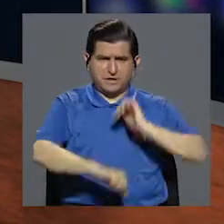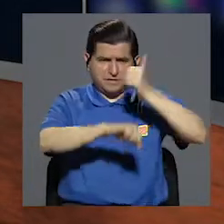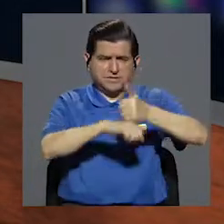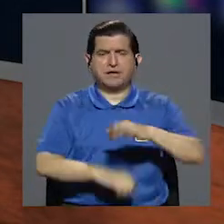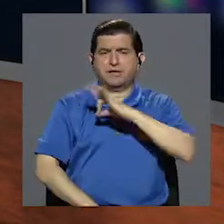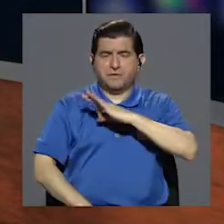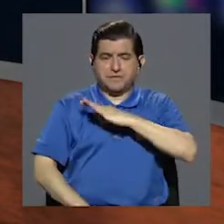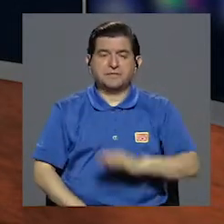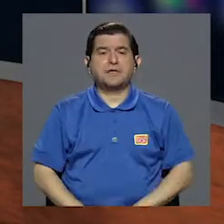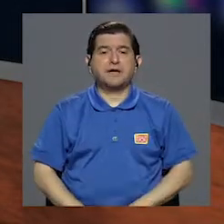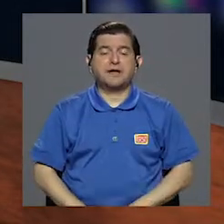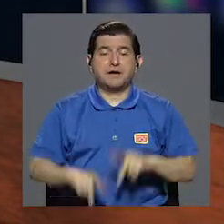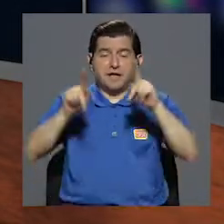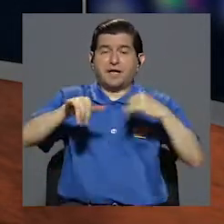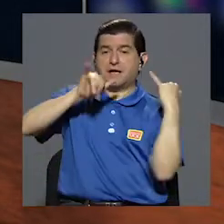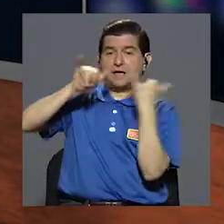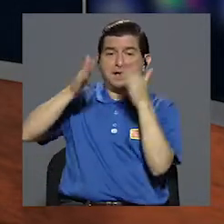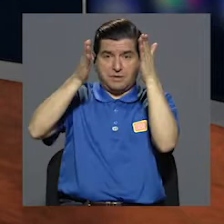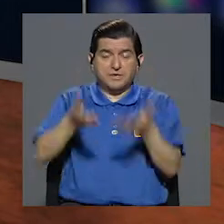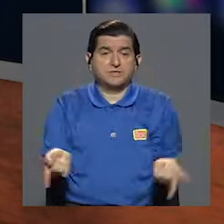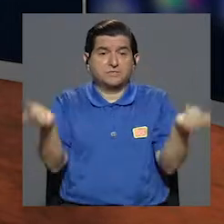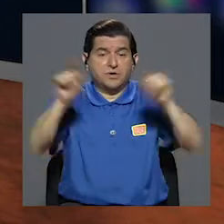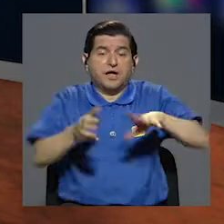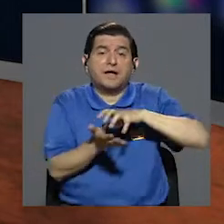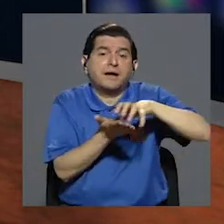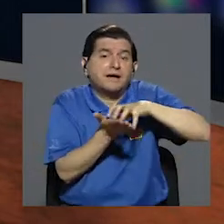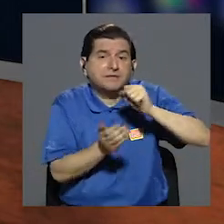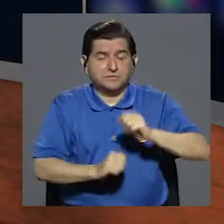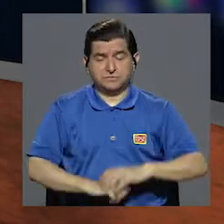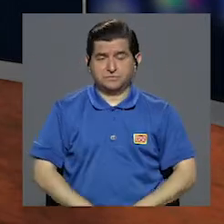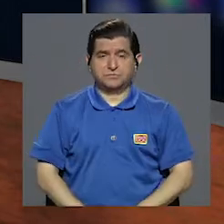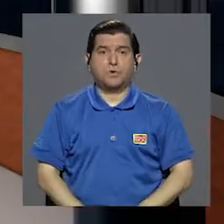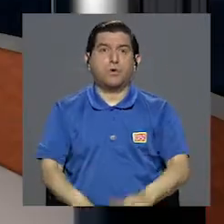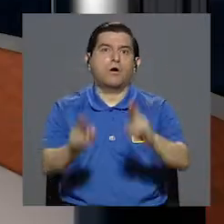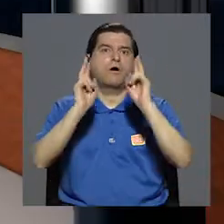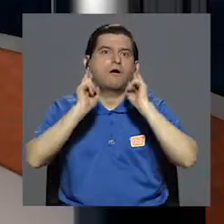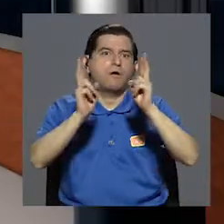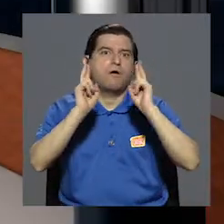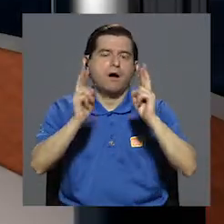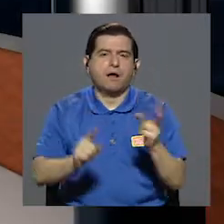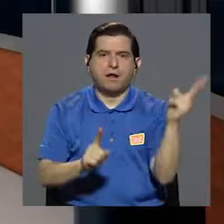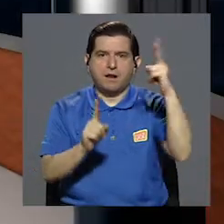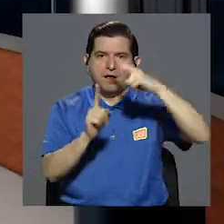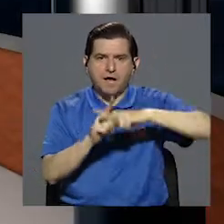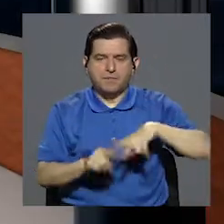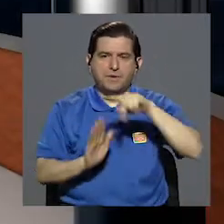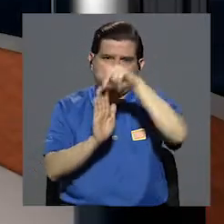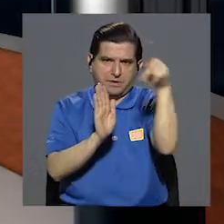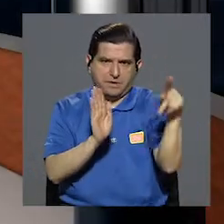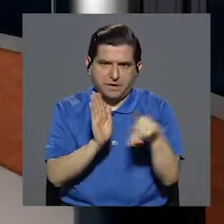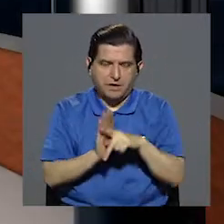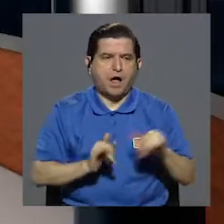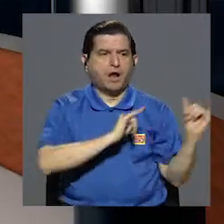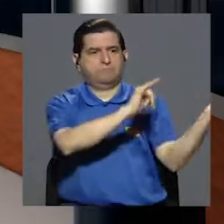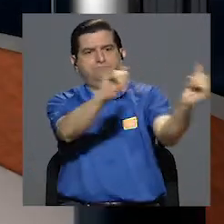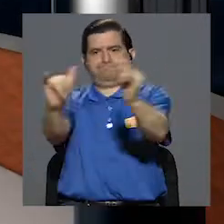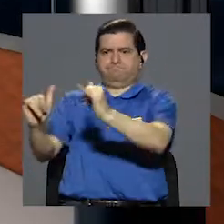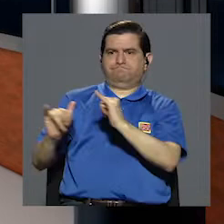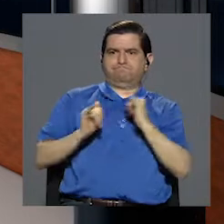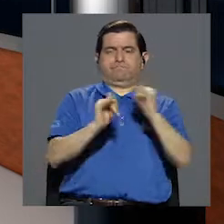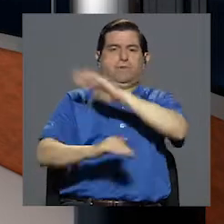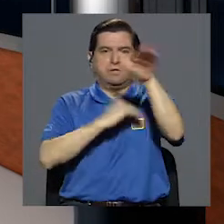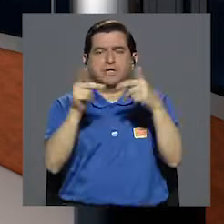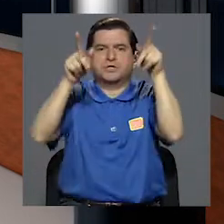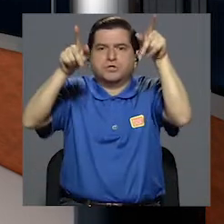jurídico dispuesto para beneficiar al acusado en caso de duda. Ojalá y aplicáramos este principio